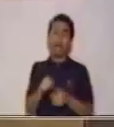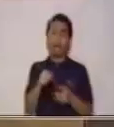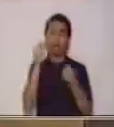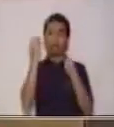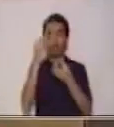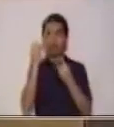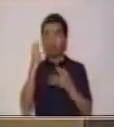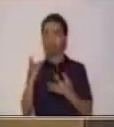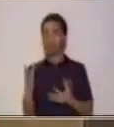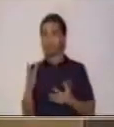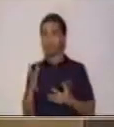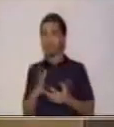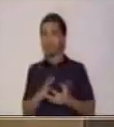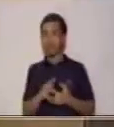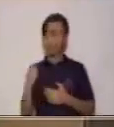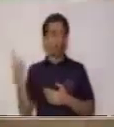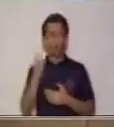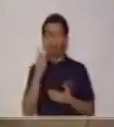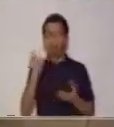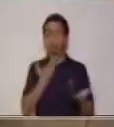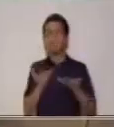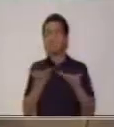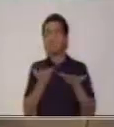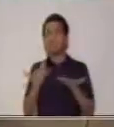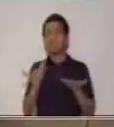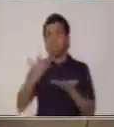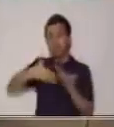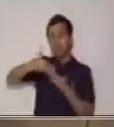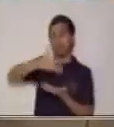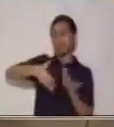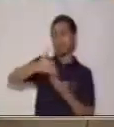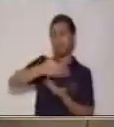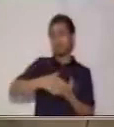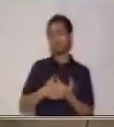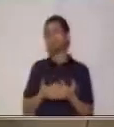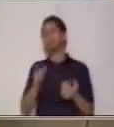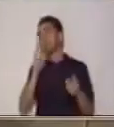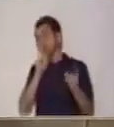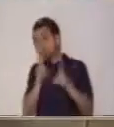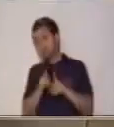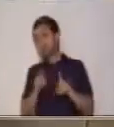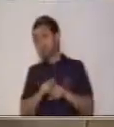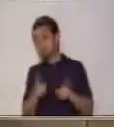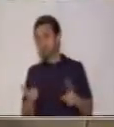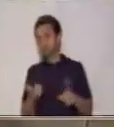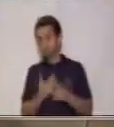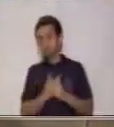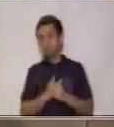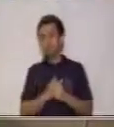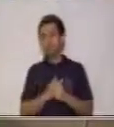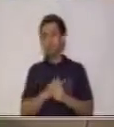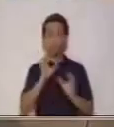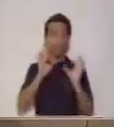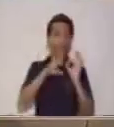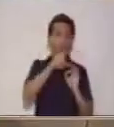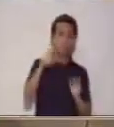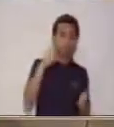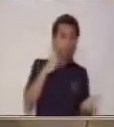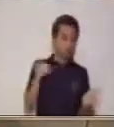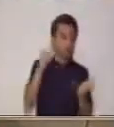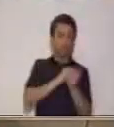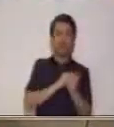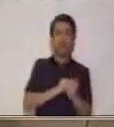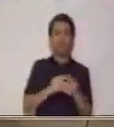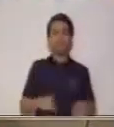también en los servicios de redes sociales. Aunque también algunos colocan direcciones o